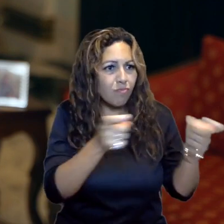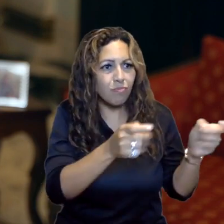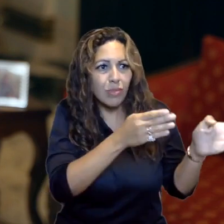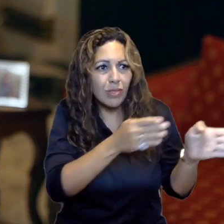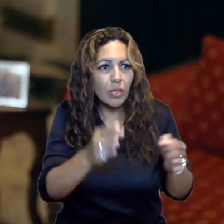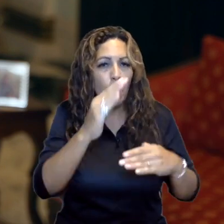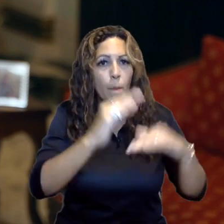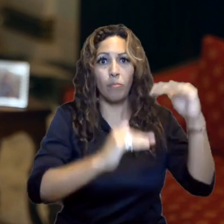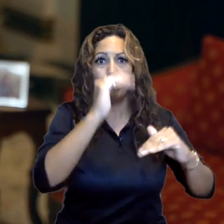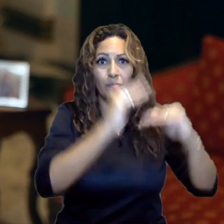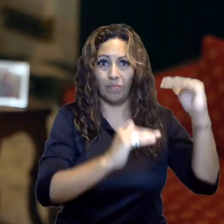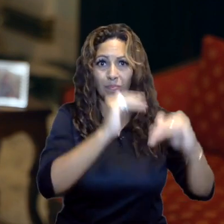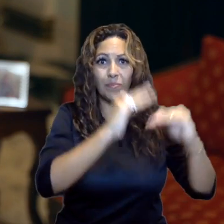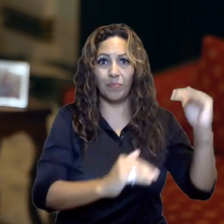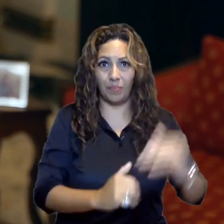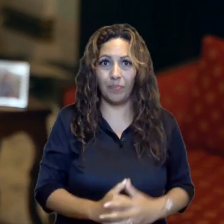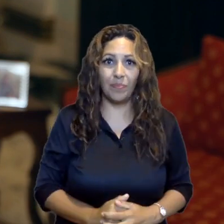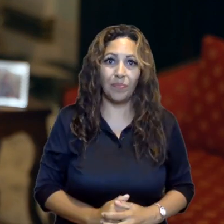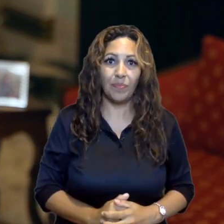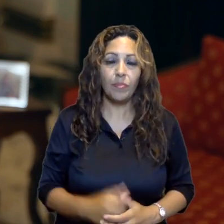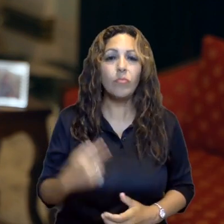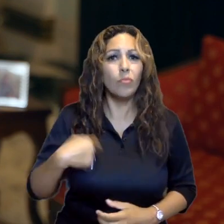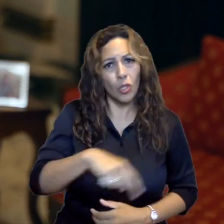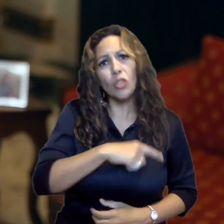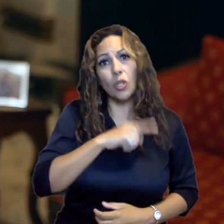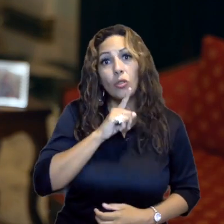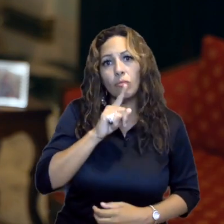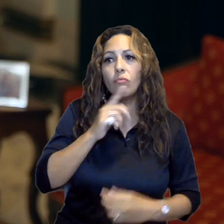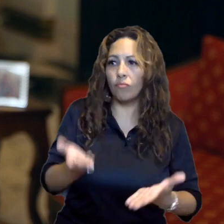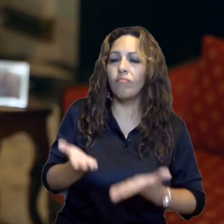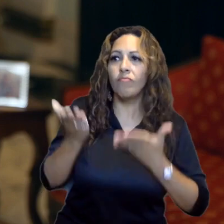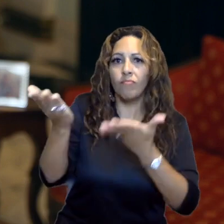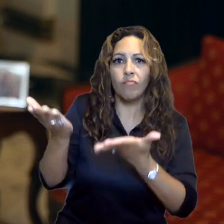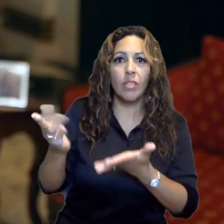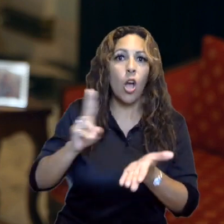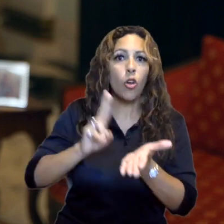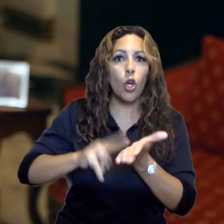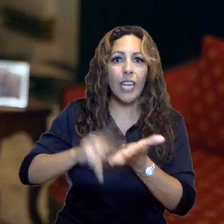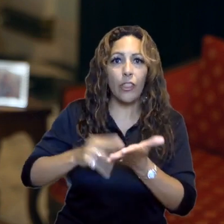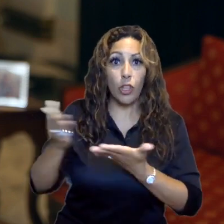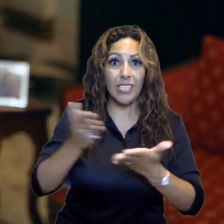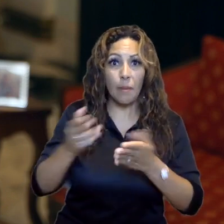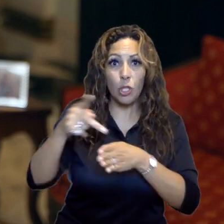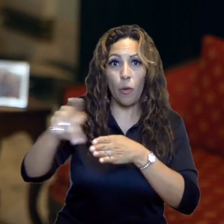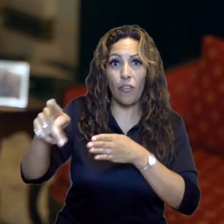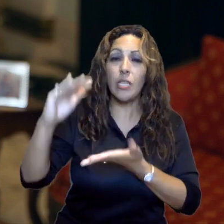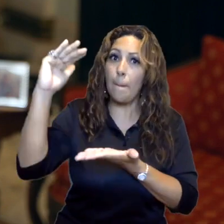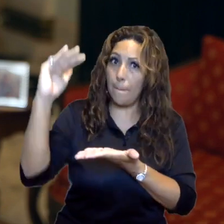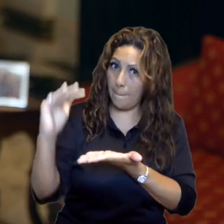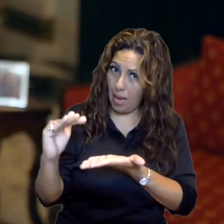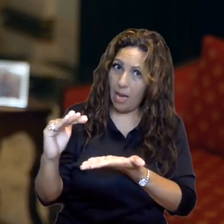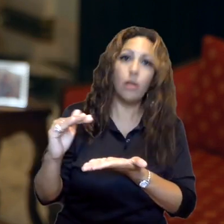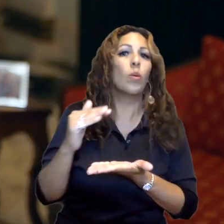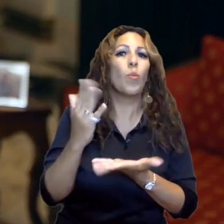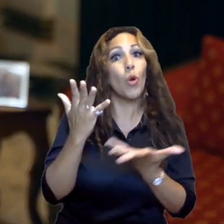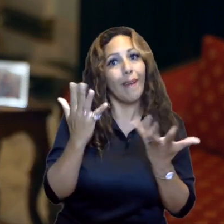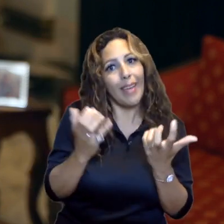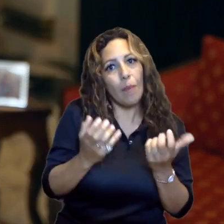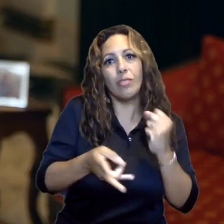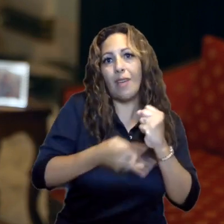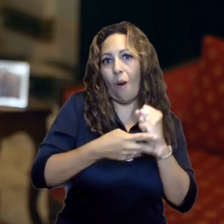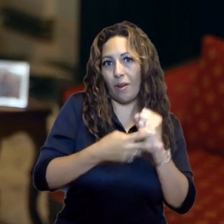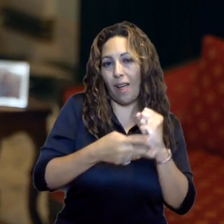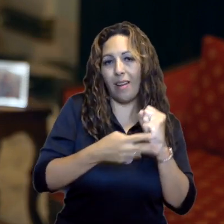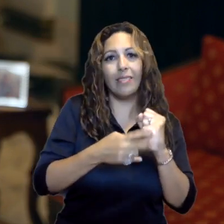proyectos de reconstrucción. Aunque propusimos una reducción significativa de contratos de servicios profesionales para obtener